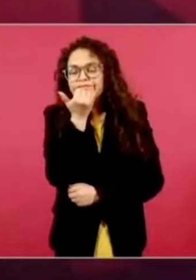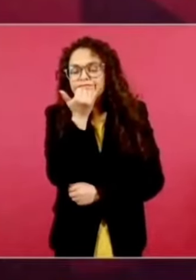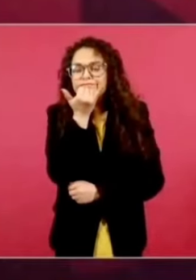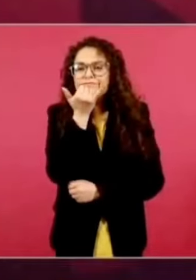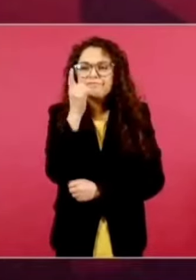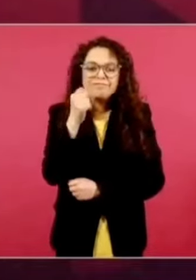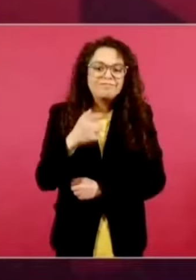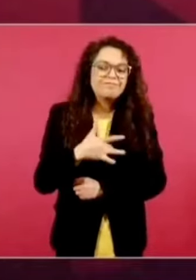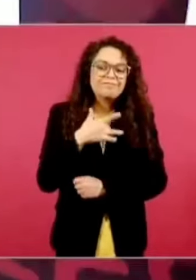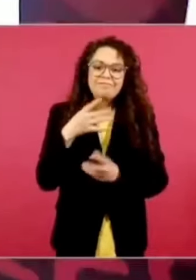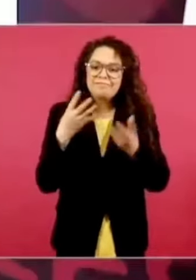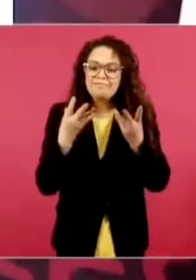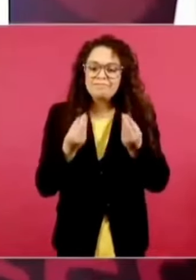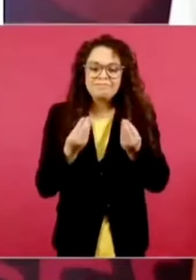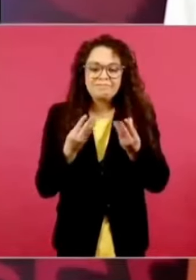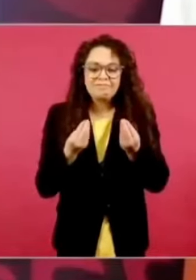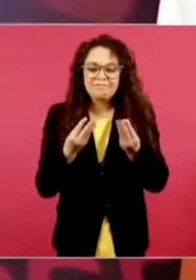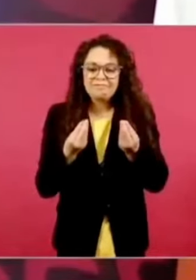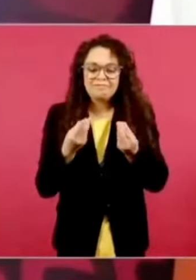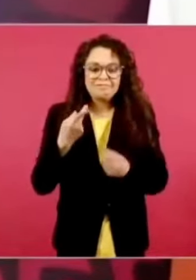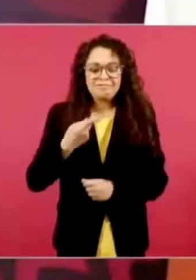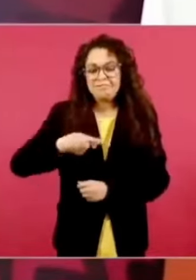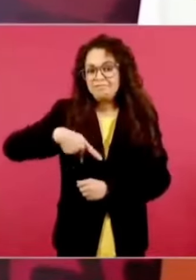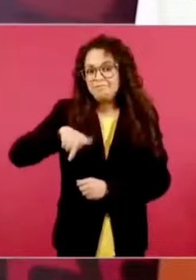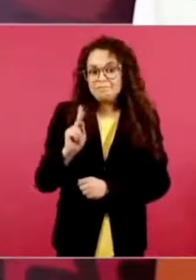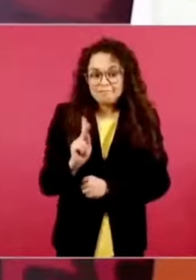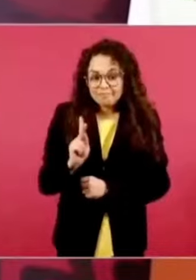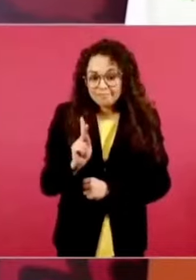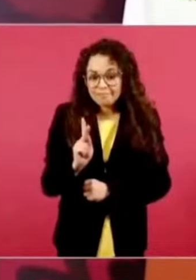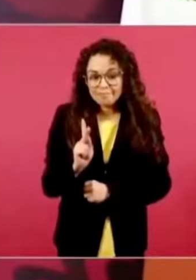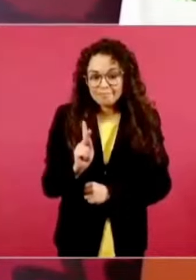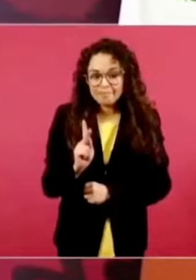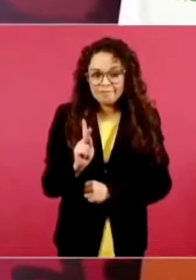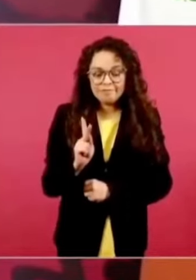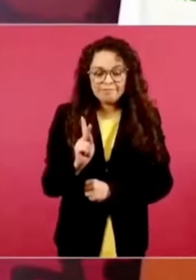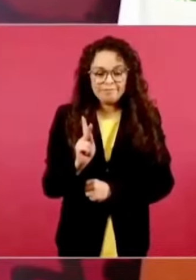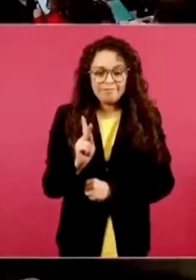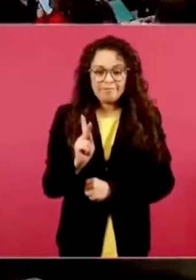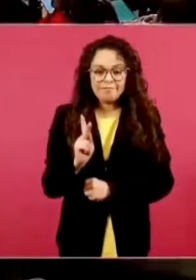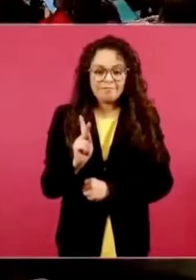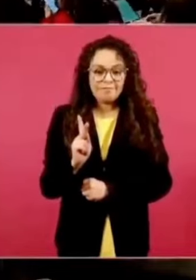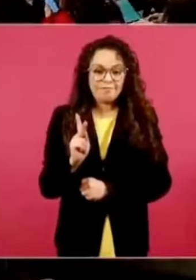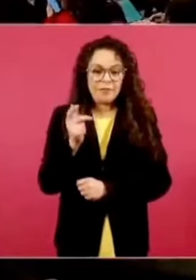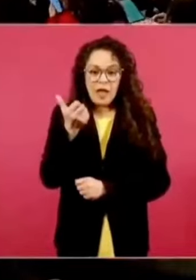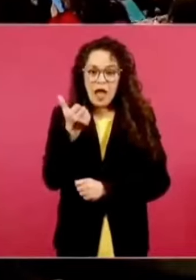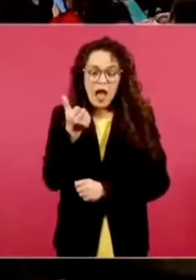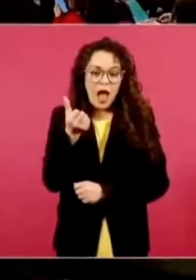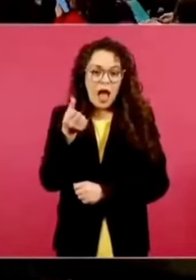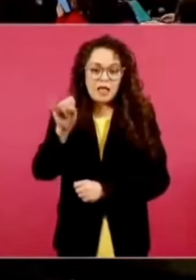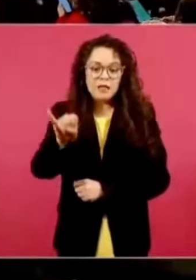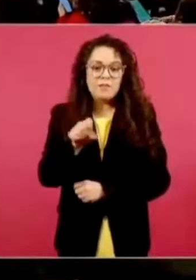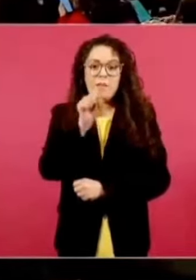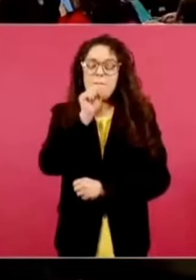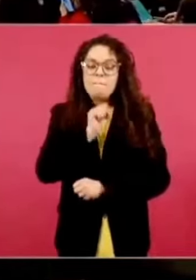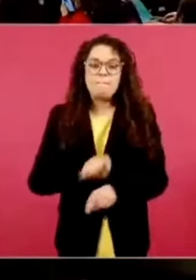que sucede con